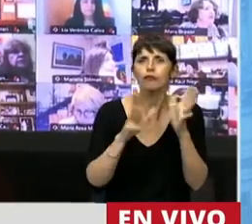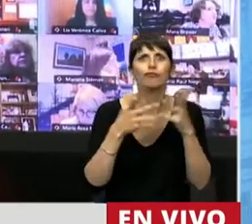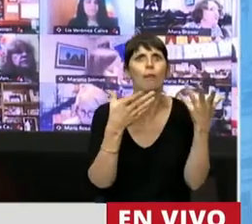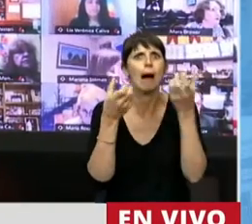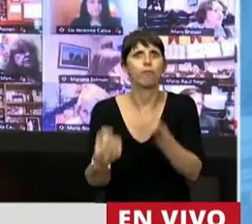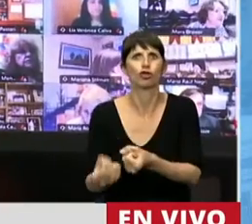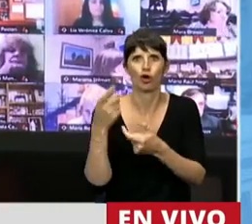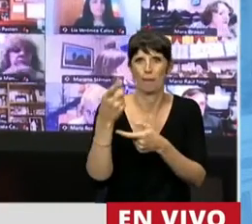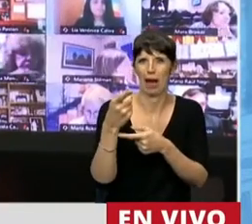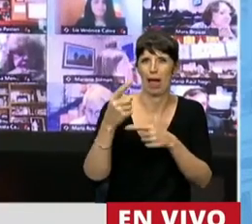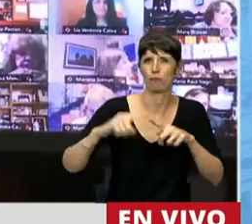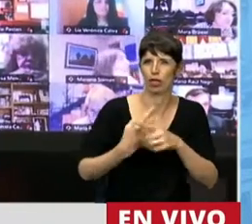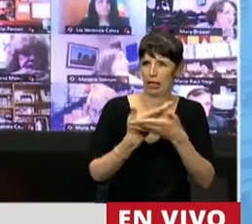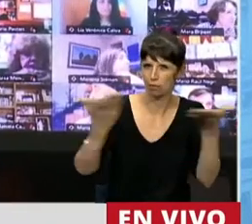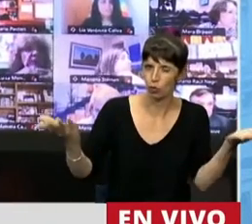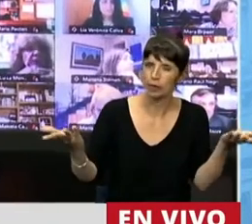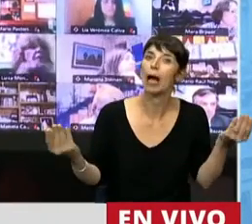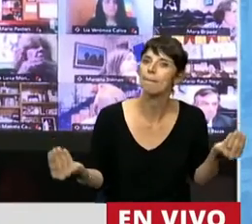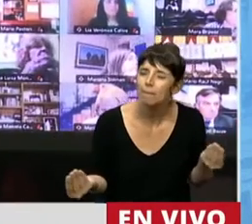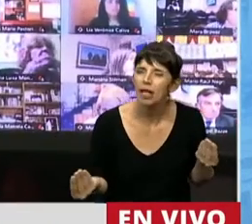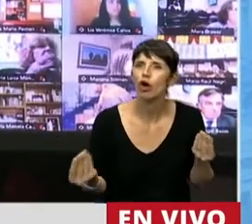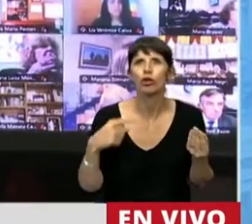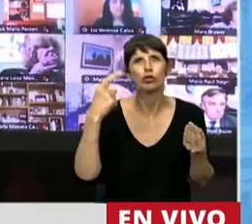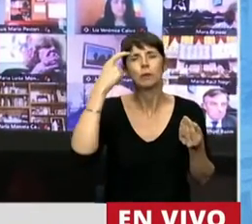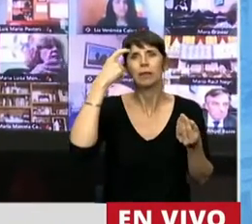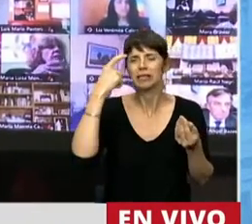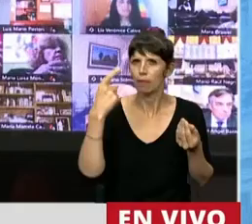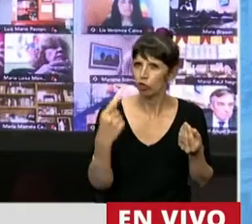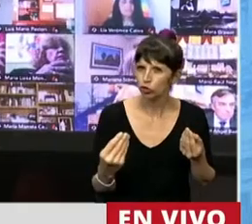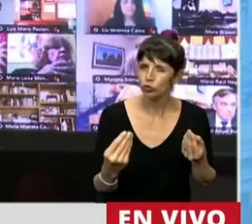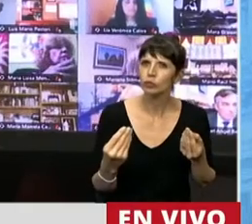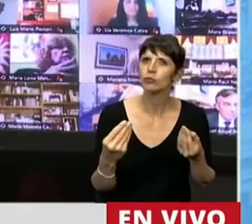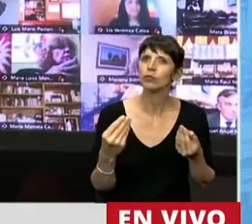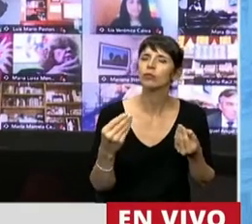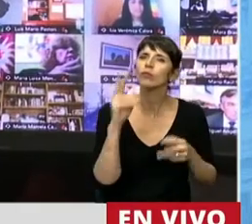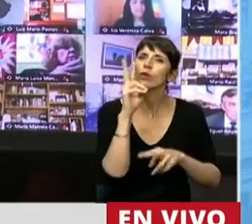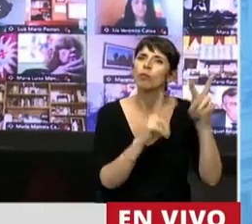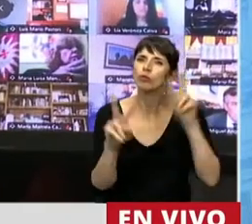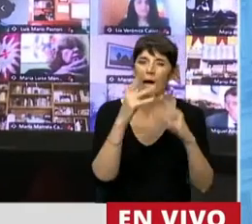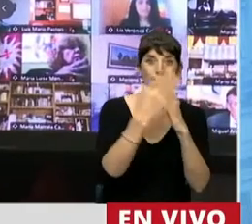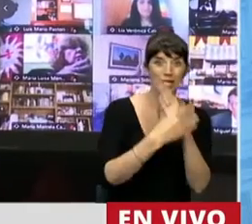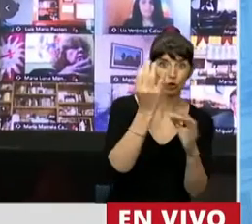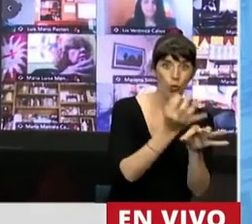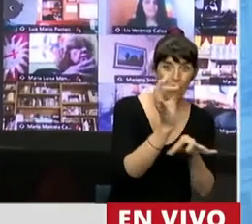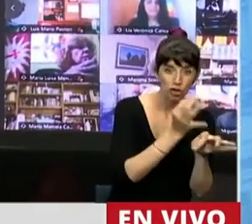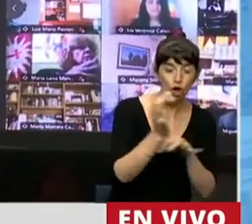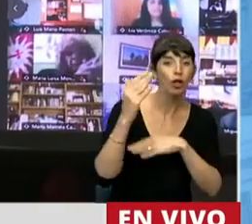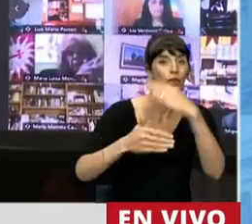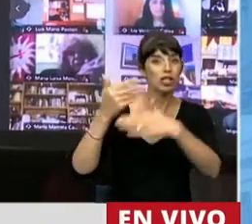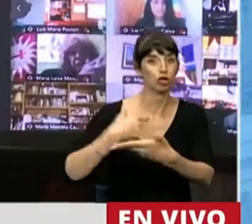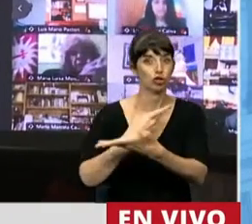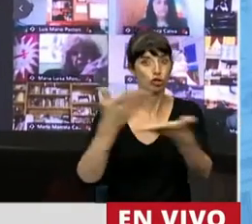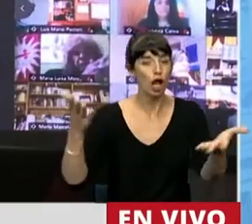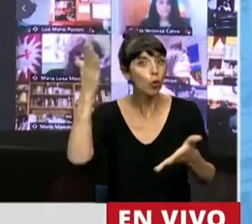Pero qué pensamos cuando se pensó en una fuerte articulación entre los Ministerios de Educación, Desarrollo Social